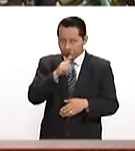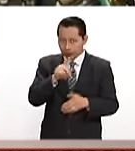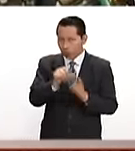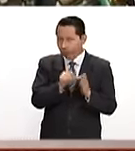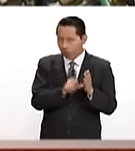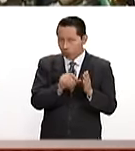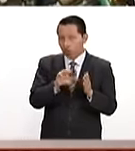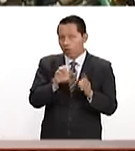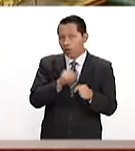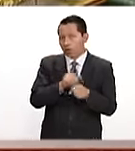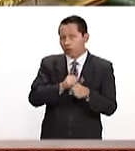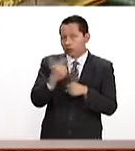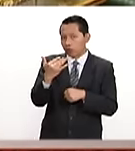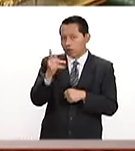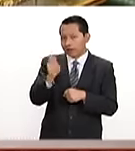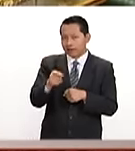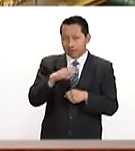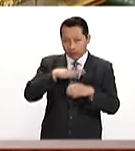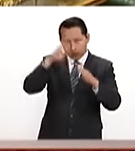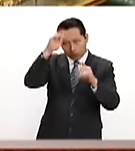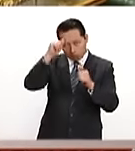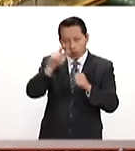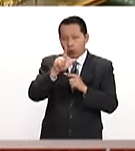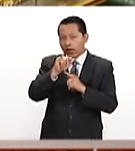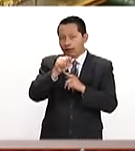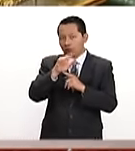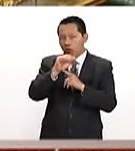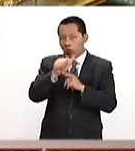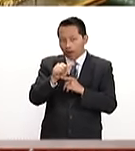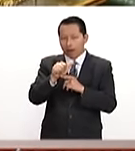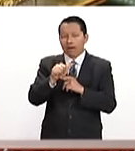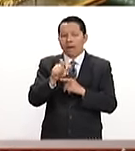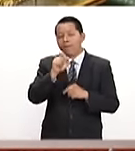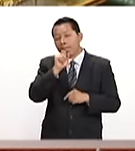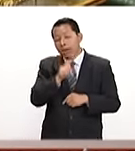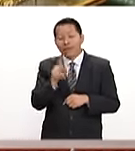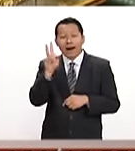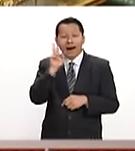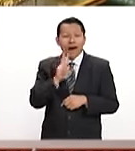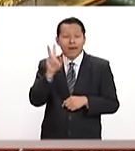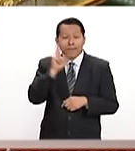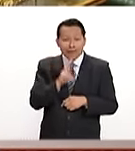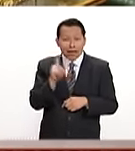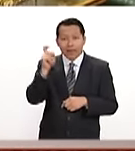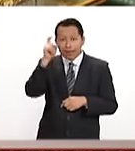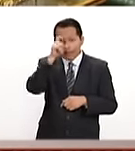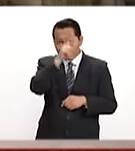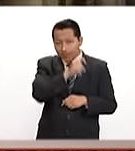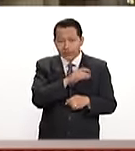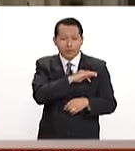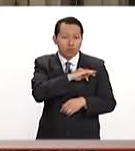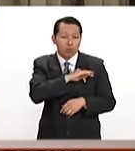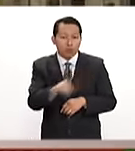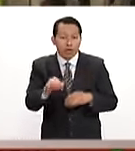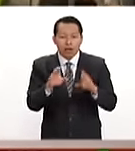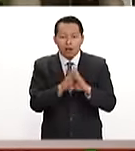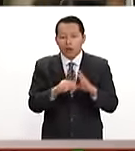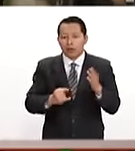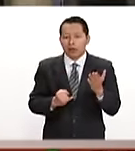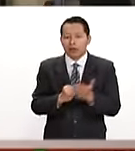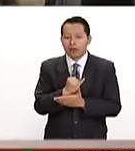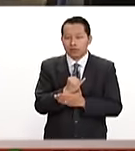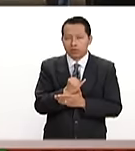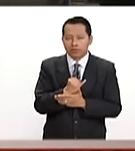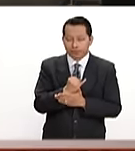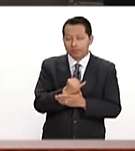50 del Tratado de Lisboa, entonces veremos qué tan complicado se vuelve a pasar cada una de las decisiones de